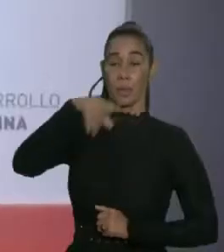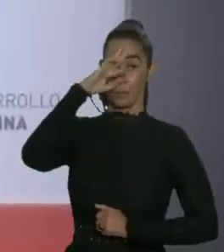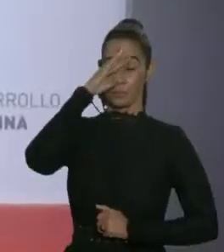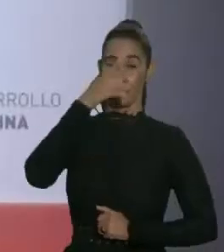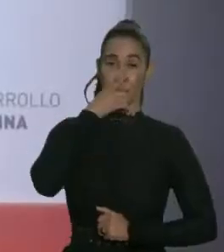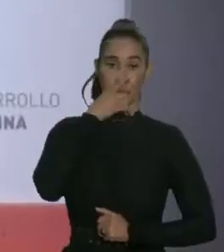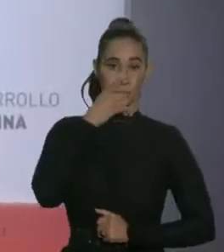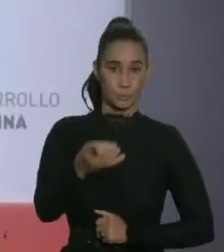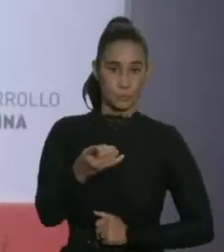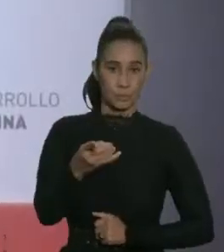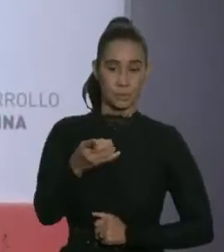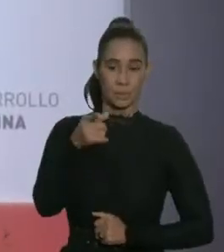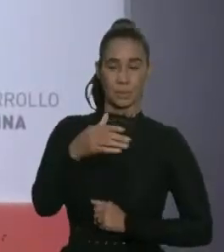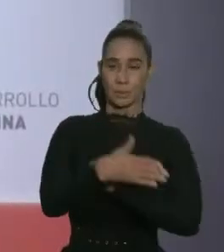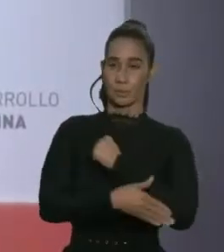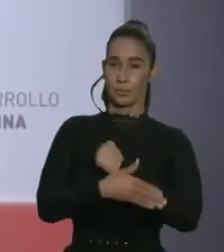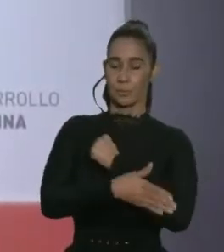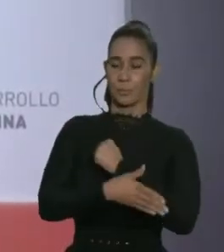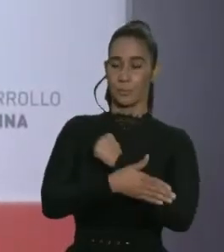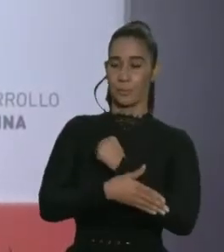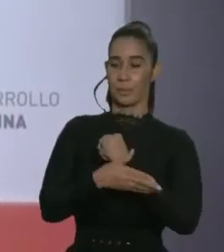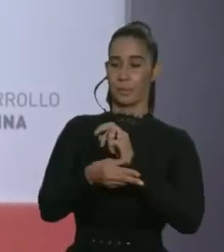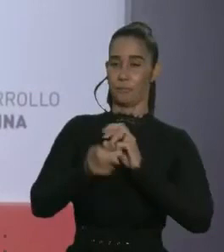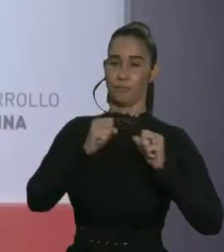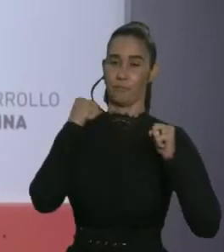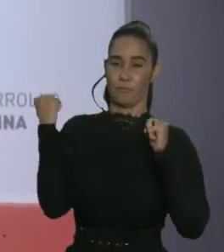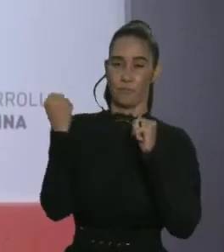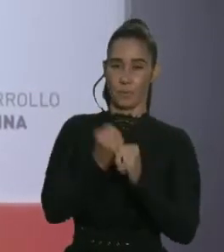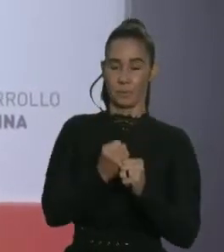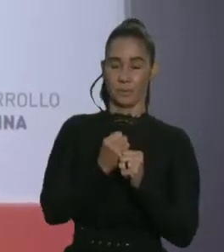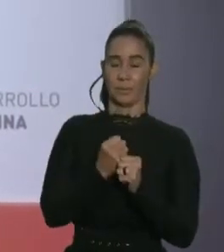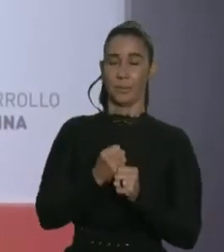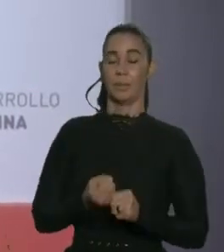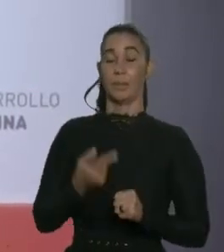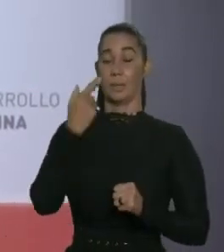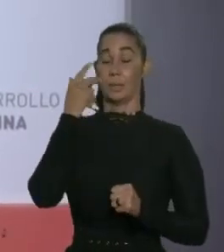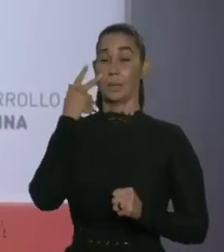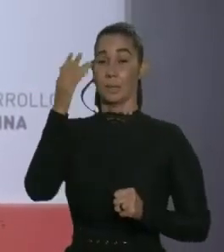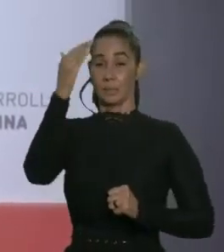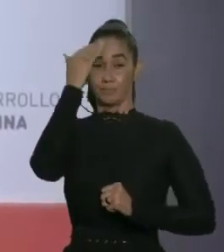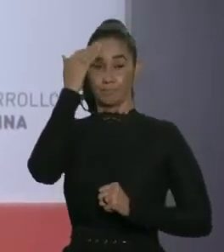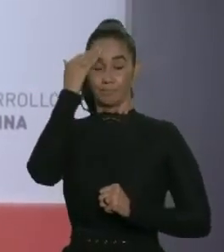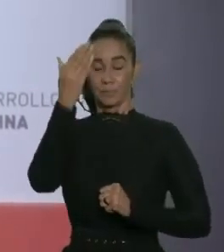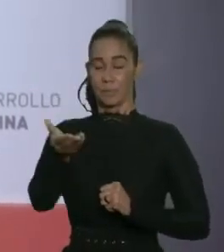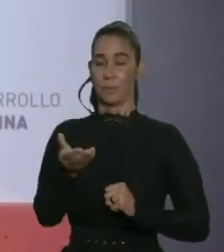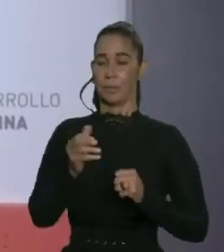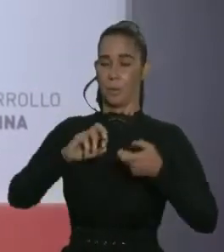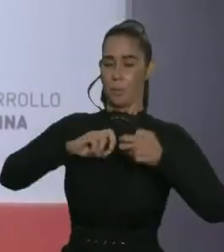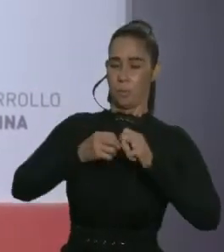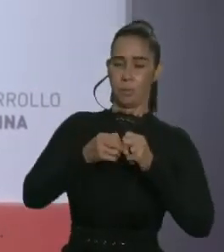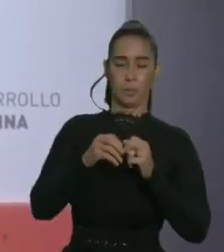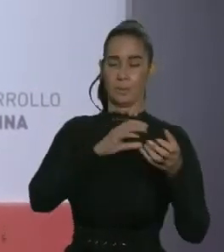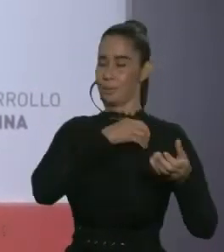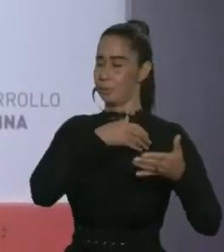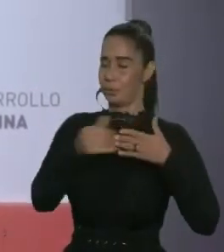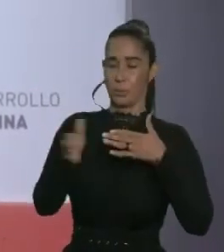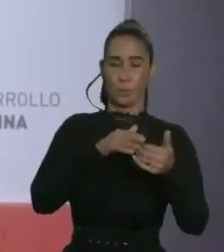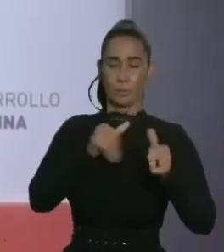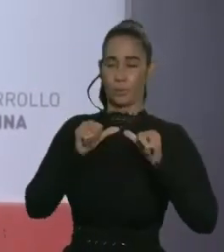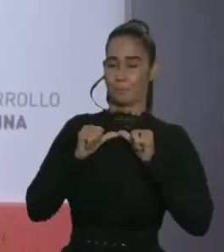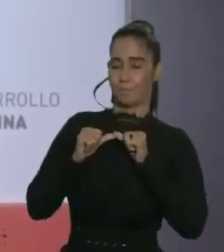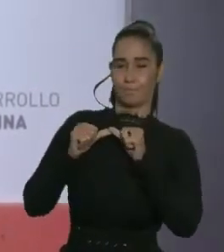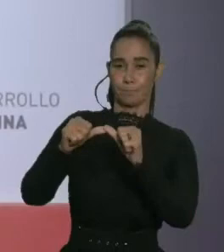Dominicana es un país resiliente que ha sabido superponerse a las adversidades, logrando